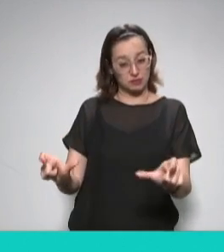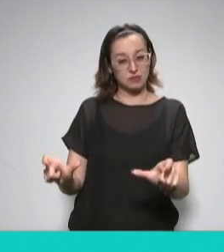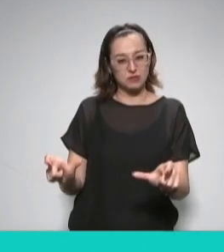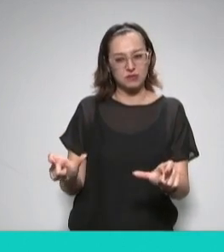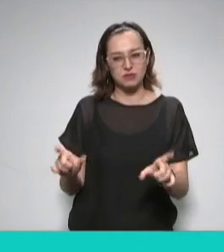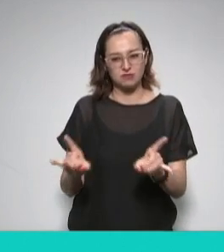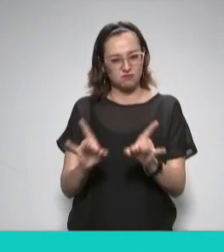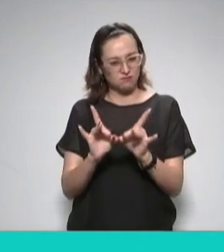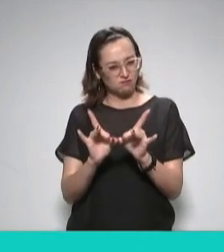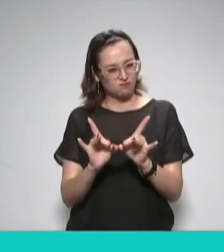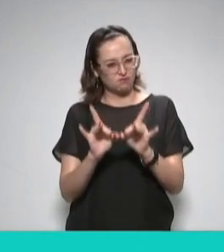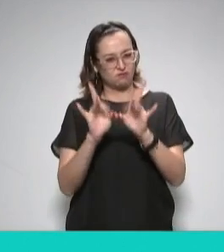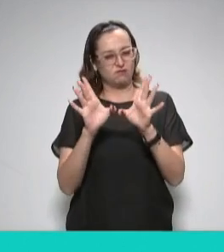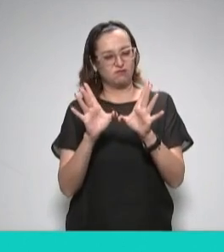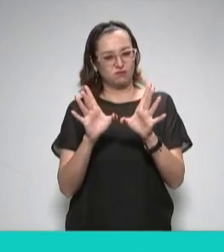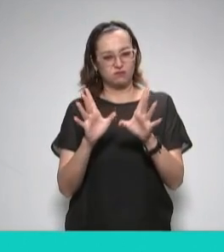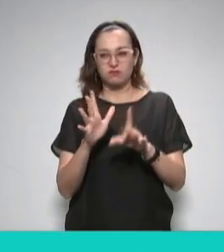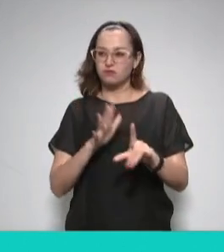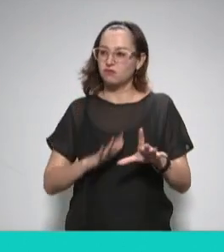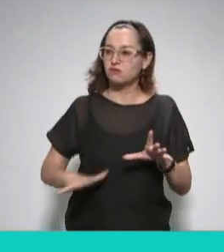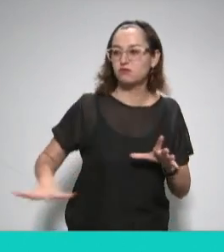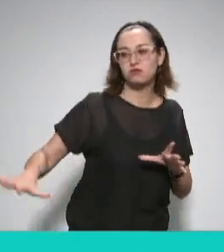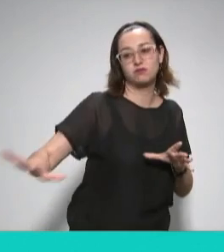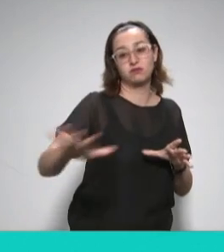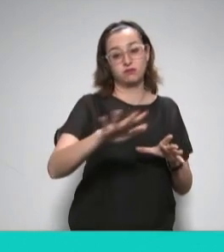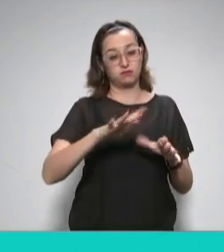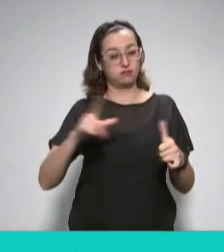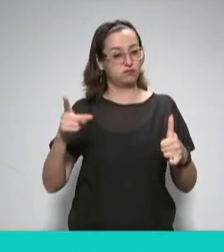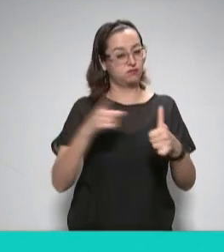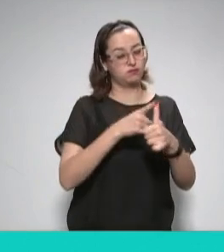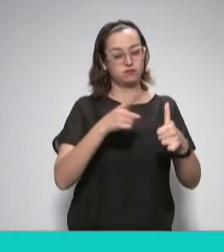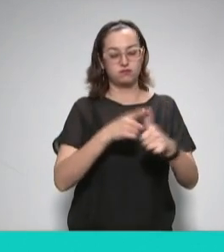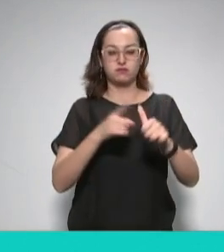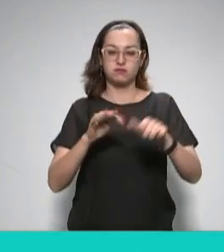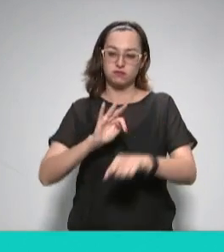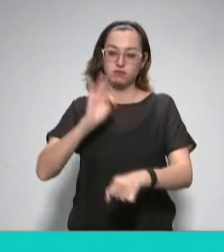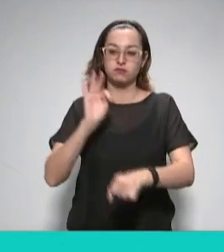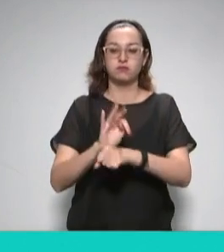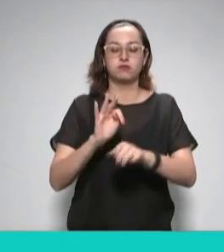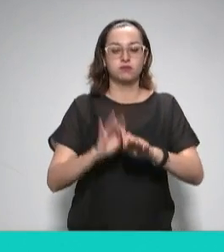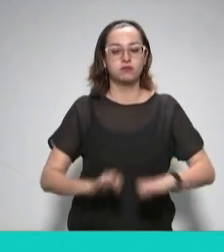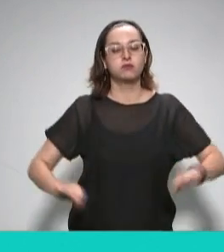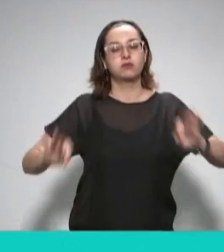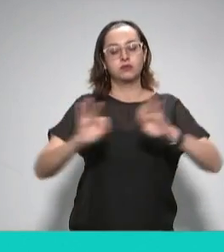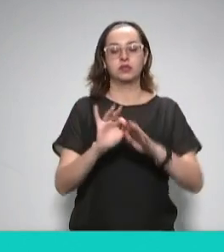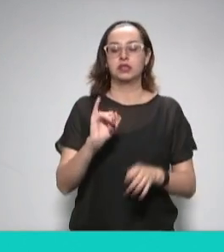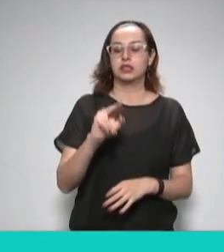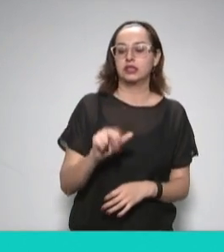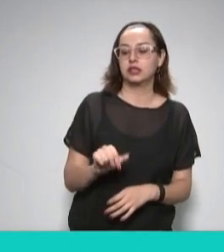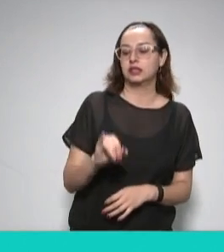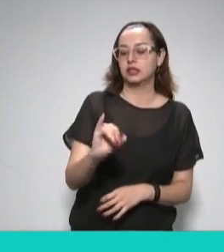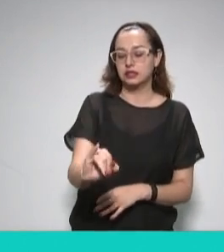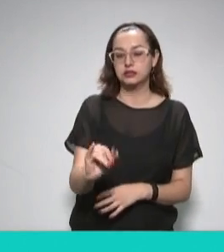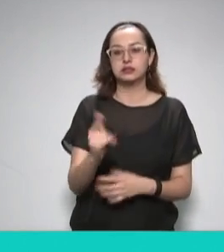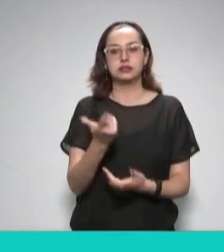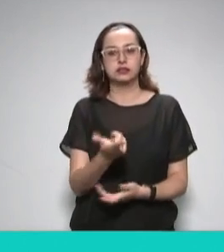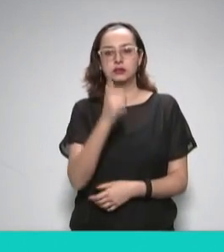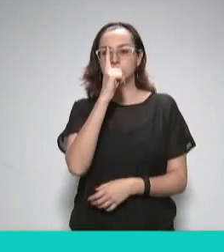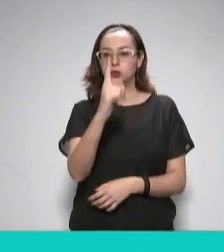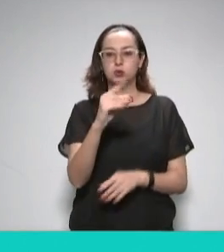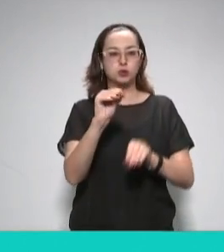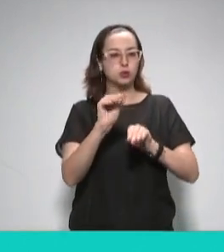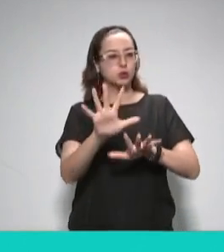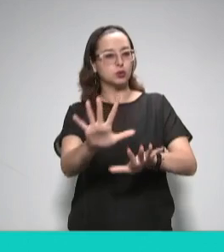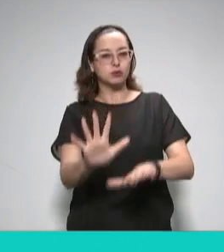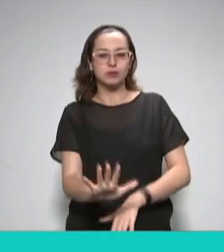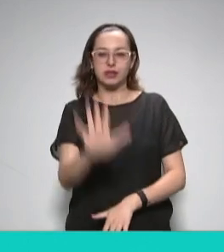por una situación que se llama bien común superior. Y el INAI en este caso es luz, es faro, que debe alumbrar el